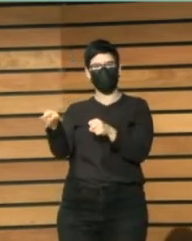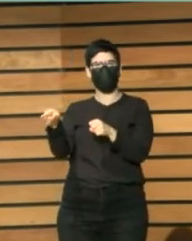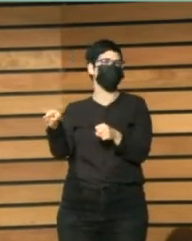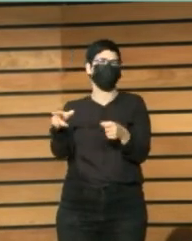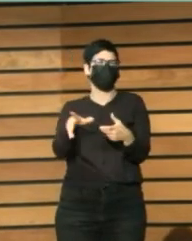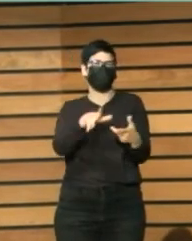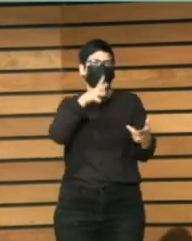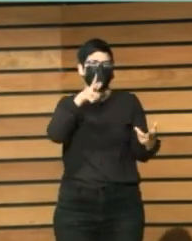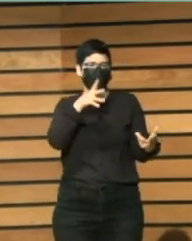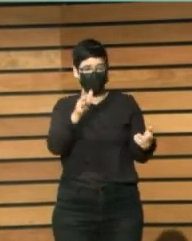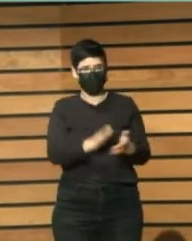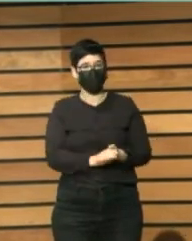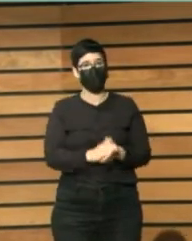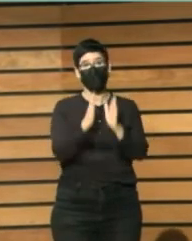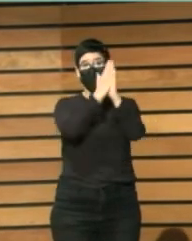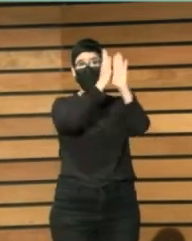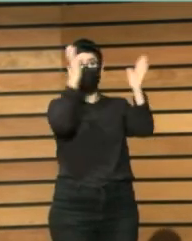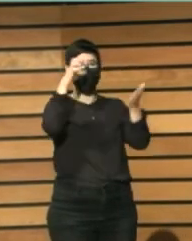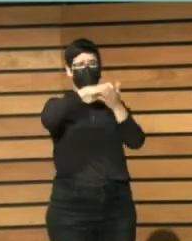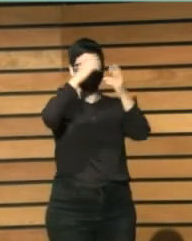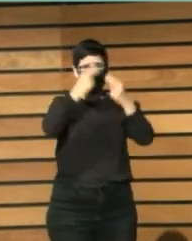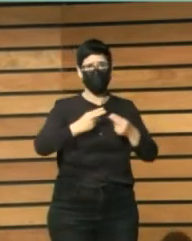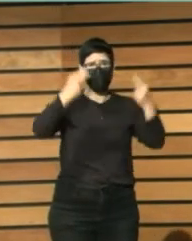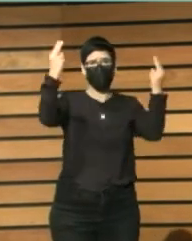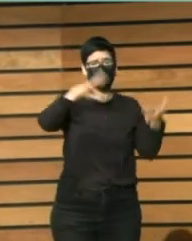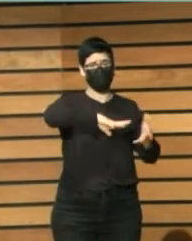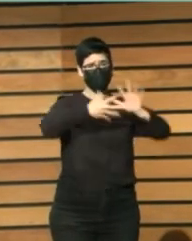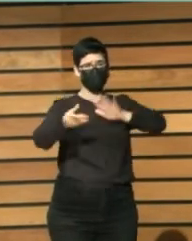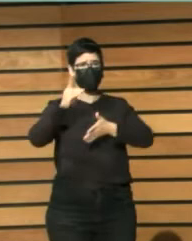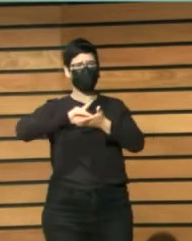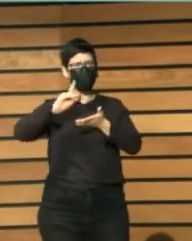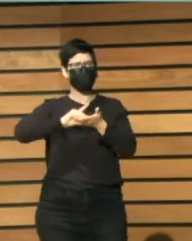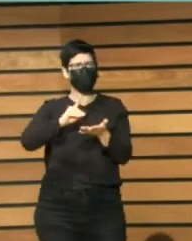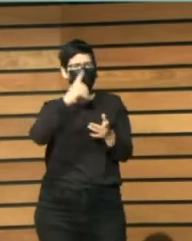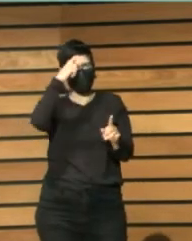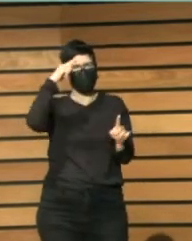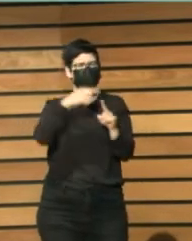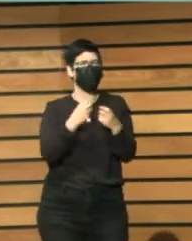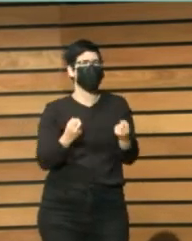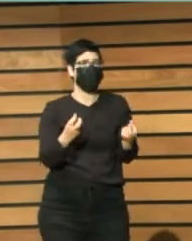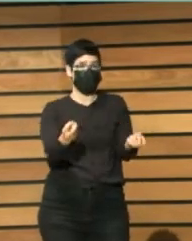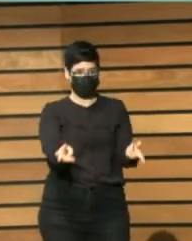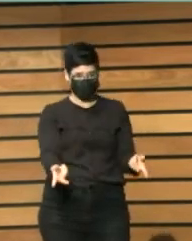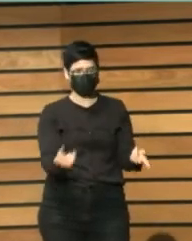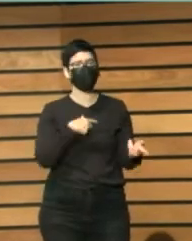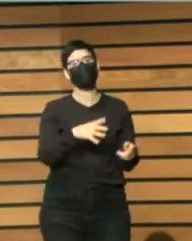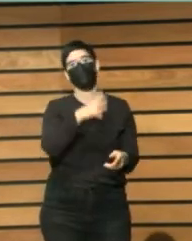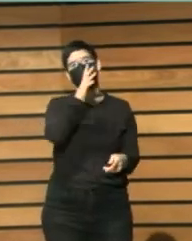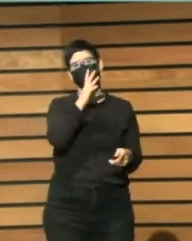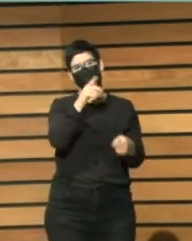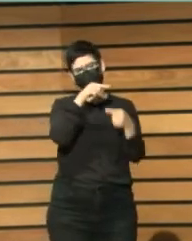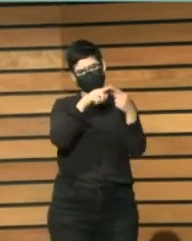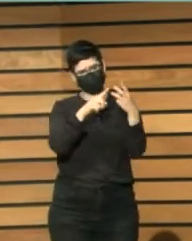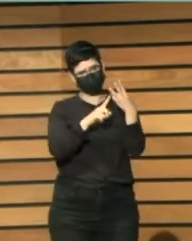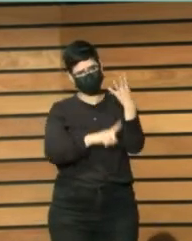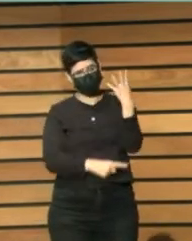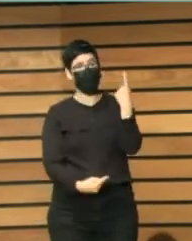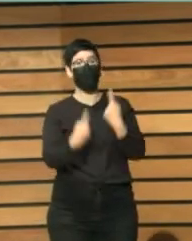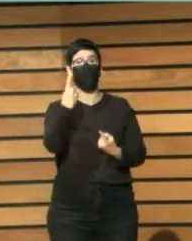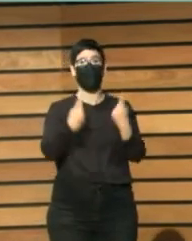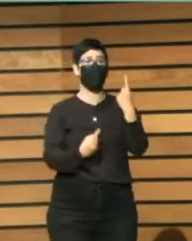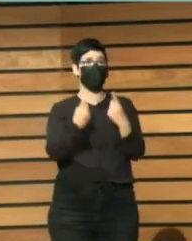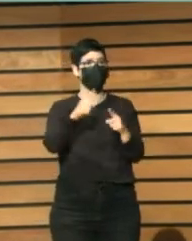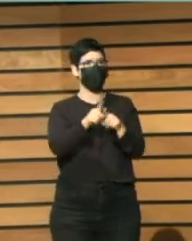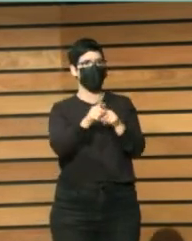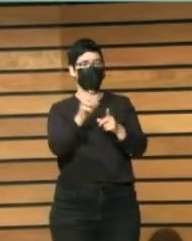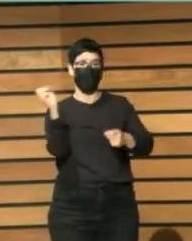digitalizan las bibliotecas públicas? ¿Por qué tendrían que digitalizar? Bueno, hay distintas motivaciones, ¿no? Como sabéis, algunas tienen fondo antiguo, muy valioso,